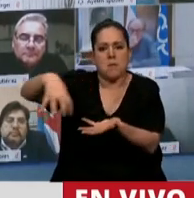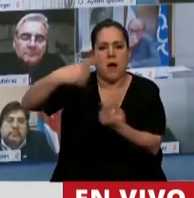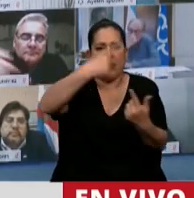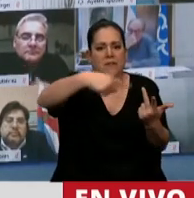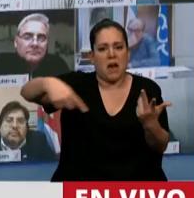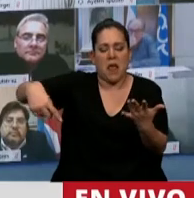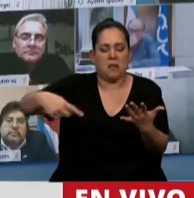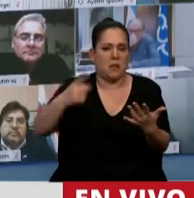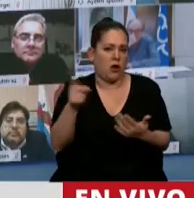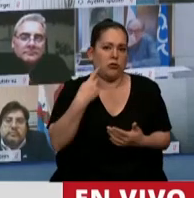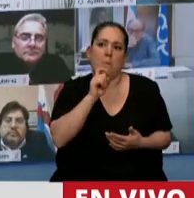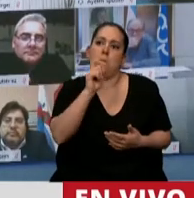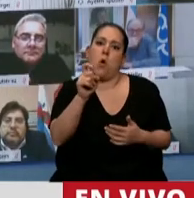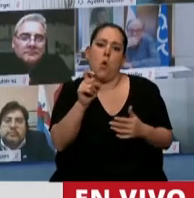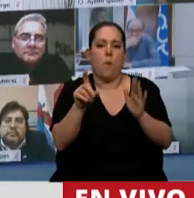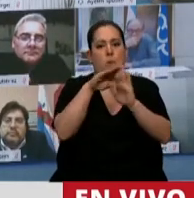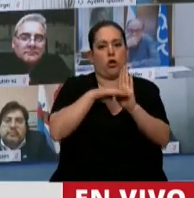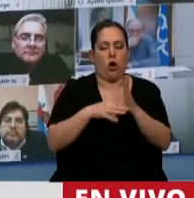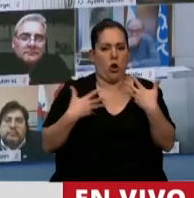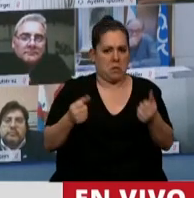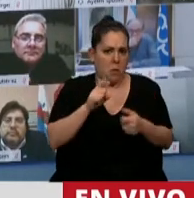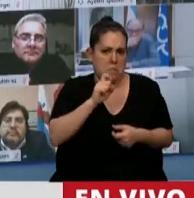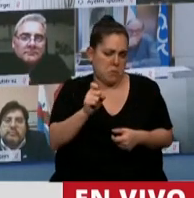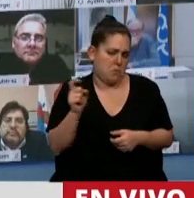protocolos sanitarios, porque los cumplimos.